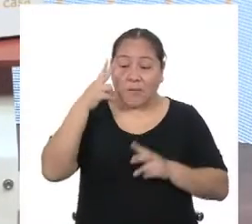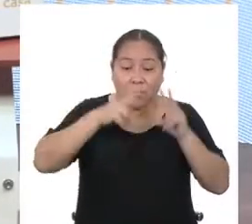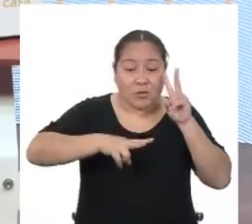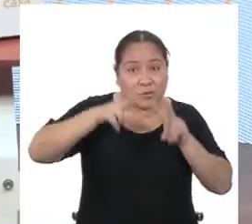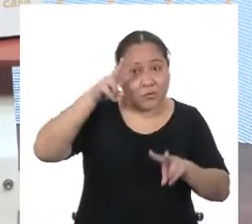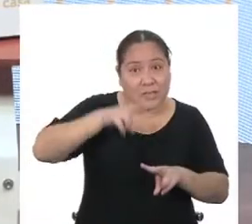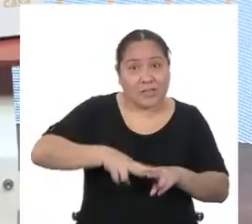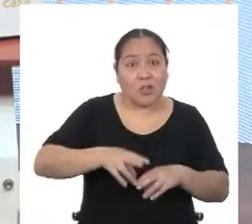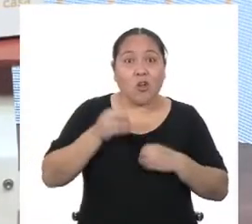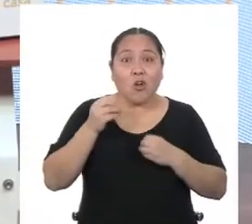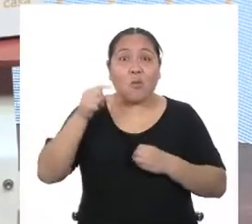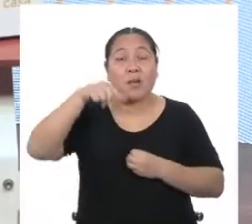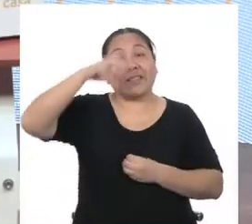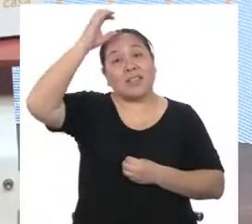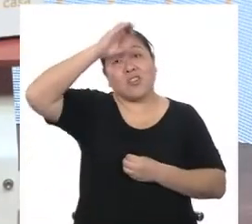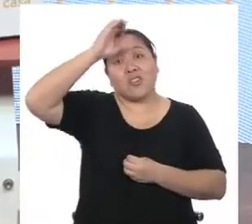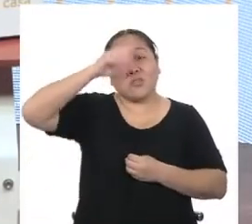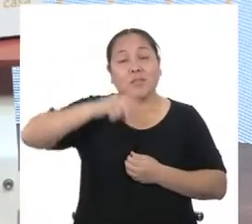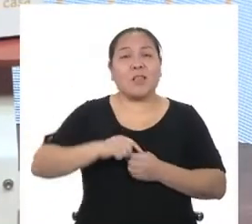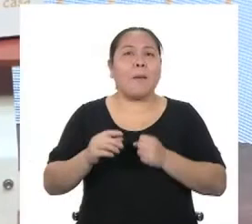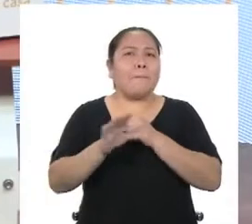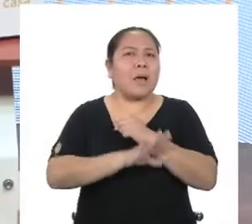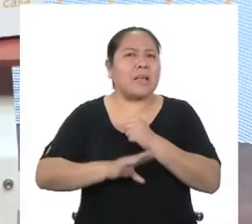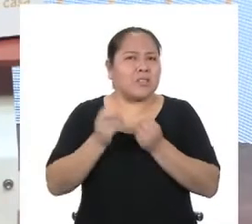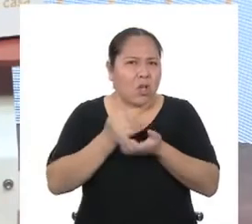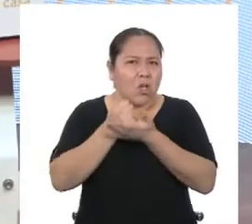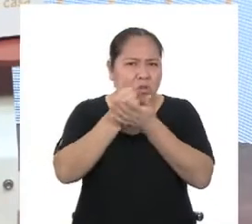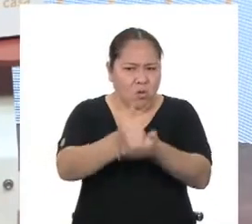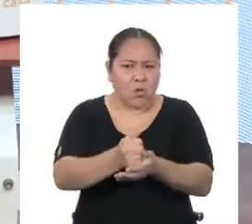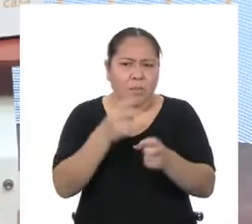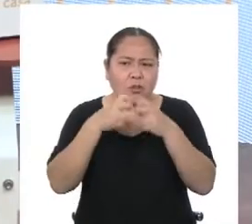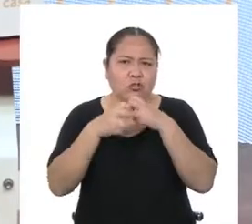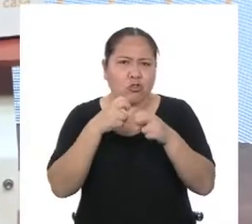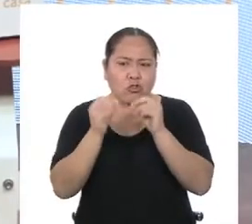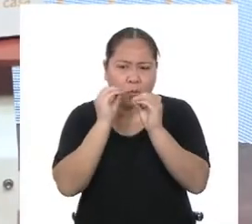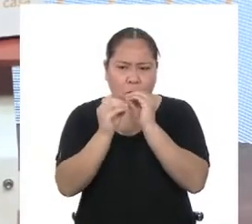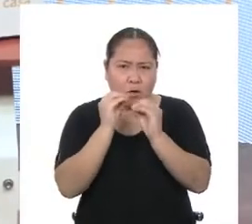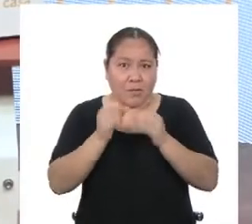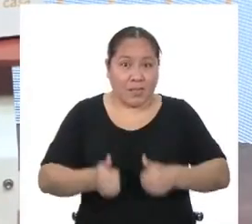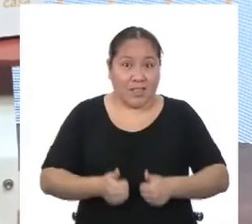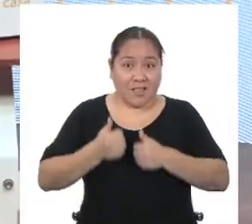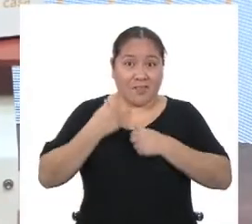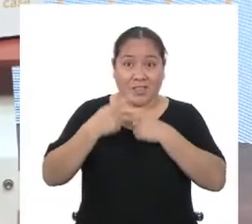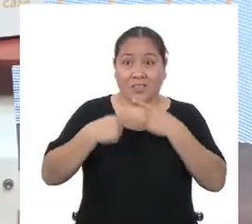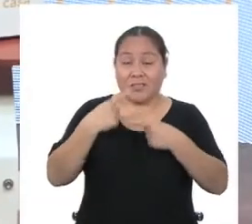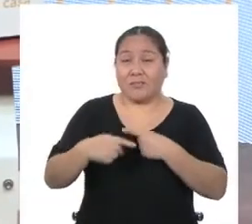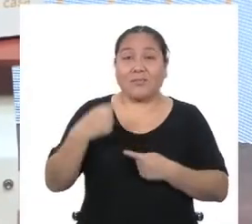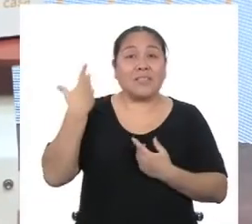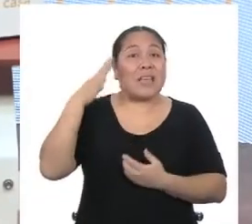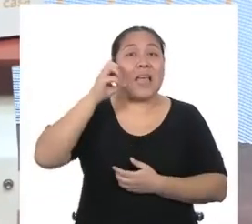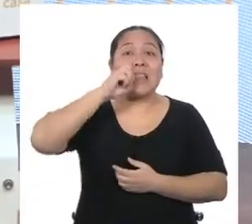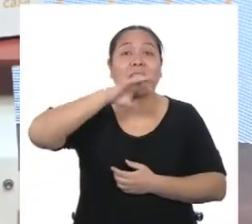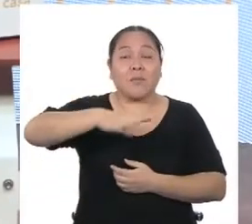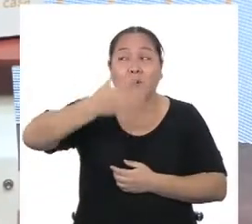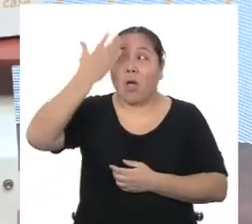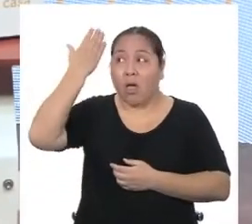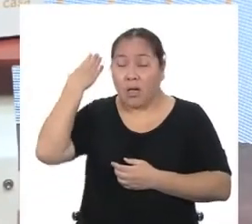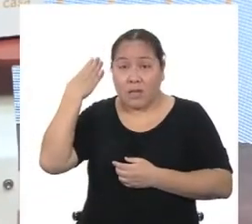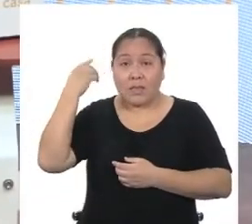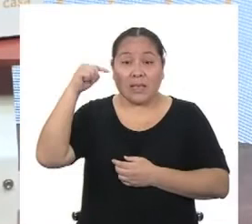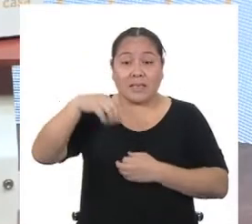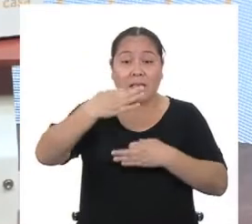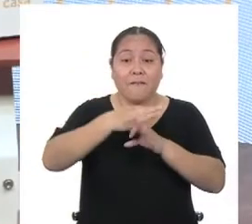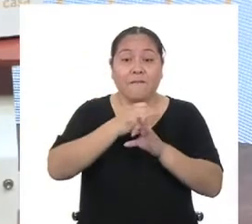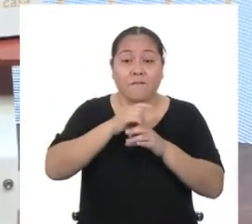ver cómo este conocimiento es básico para enfrentarnos a situaciones de nuestra vida cotidiana. Y es que como ya dijimos en otra ocasión, las